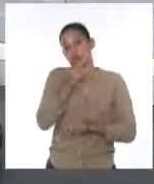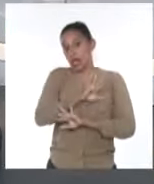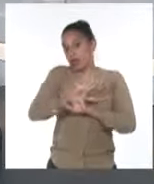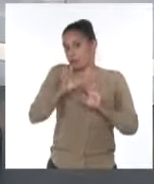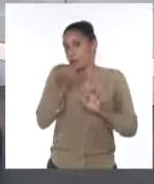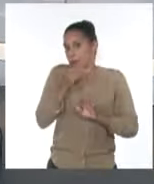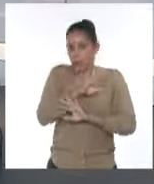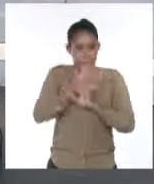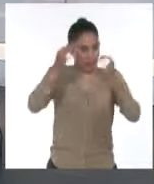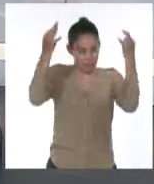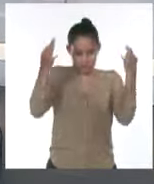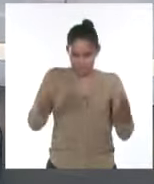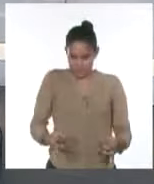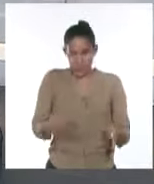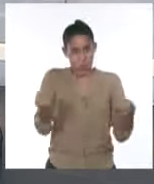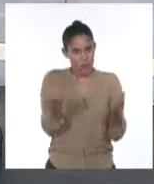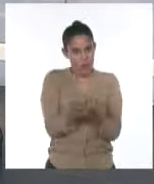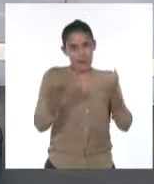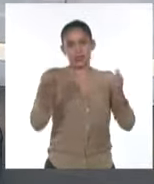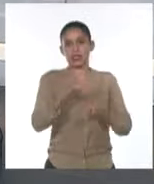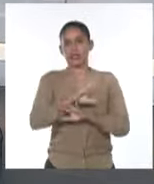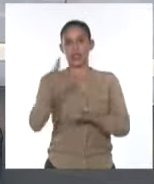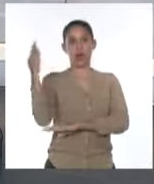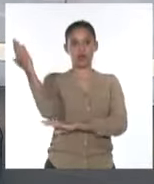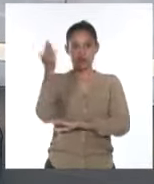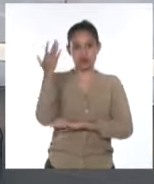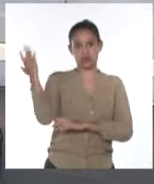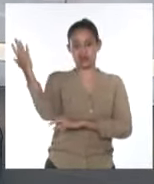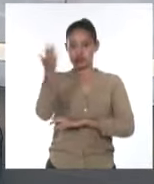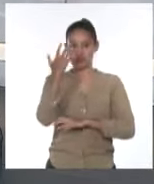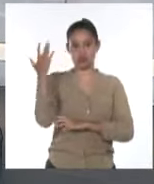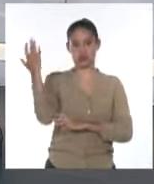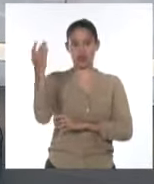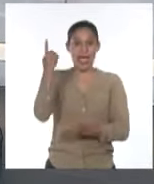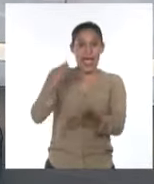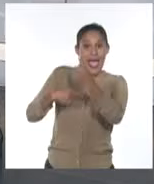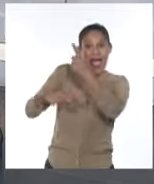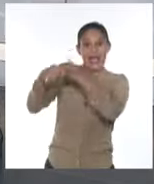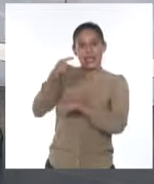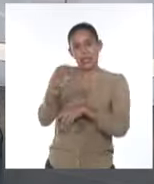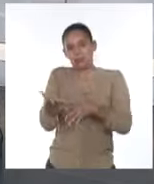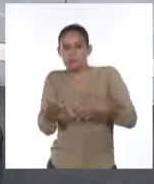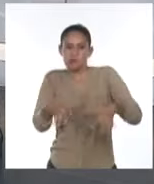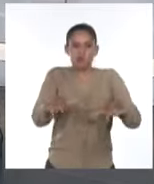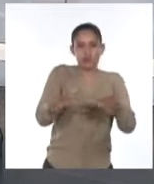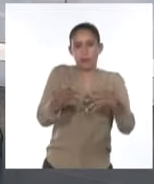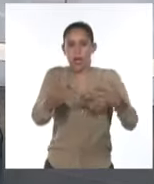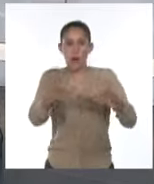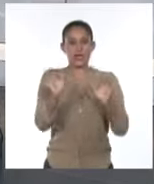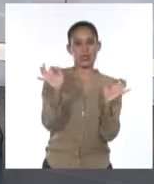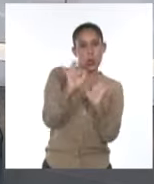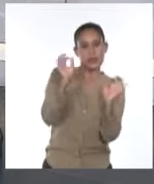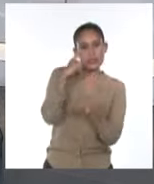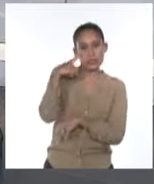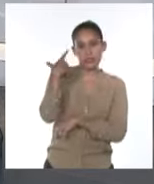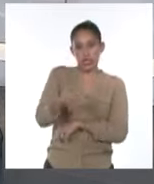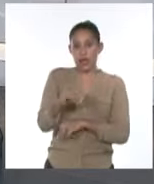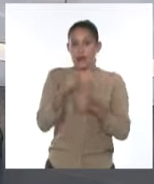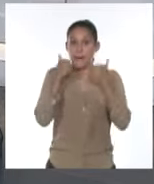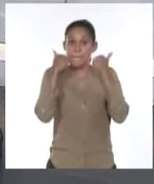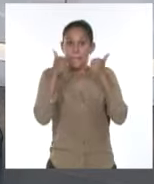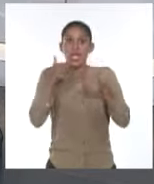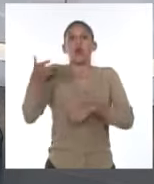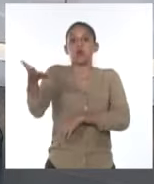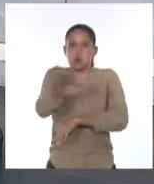tormenta tropical. Porque ya hay un centro de circulación bien definido. Ayer era un sistema que estaba bastante desorganizado. Habían vientos fuertes en las